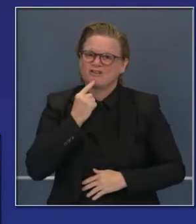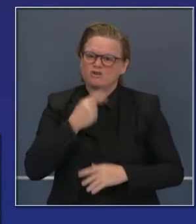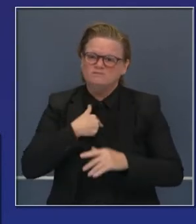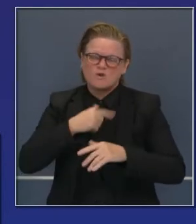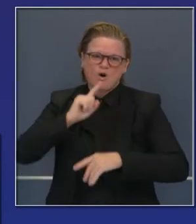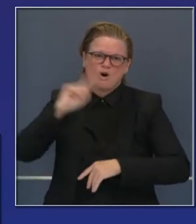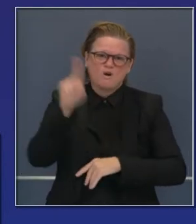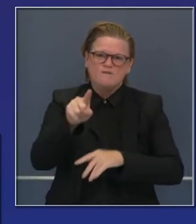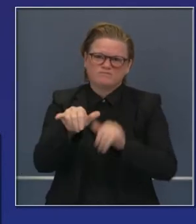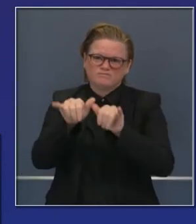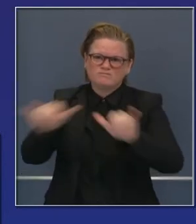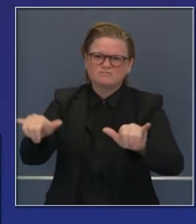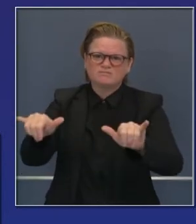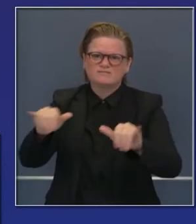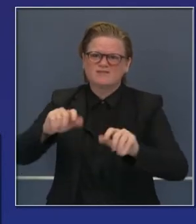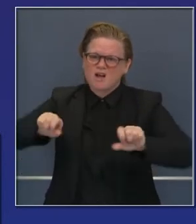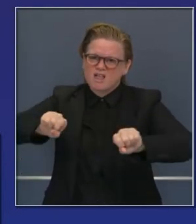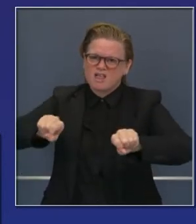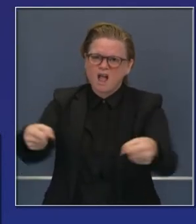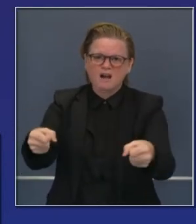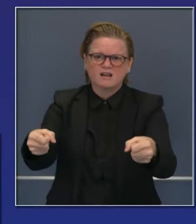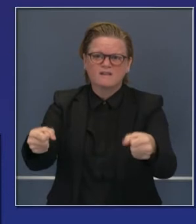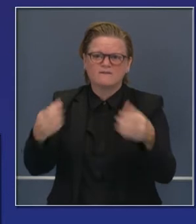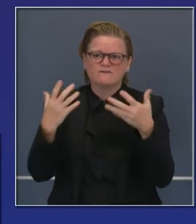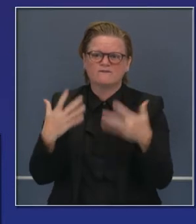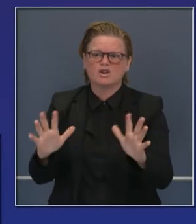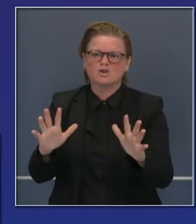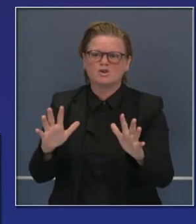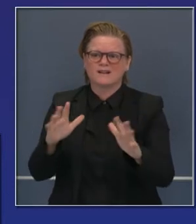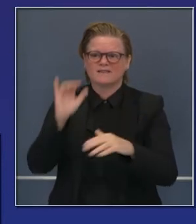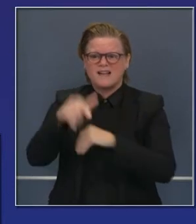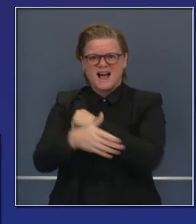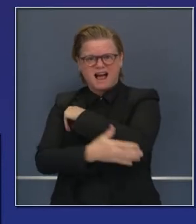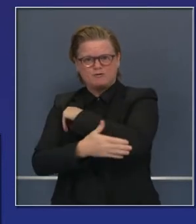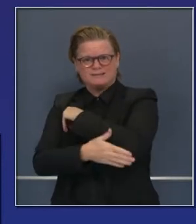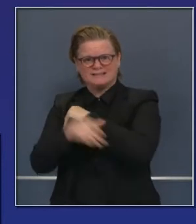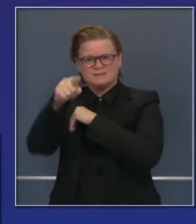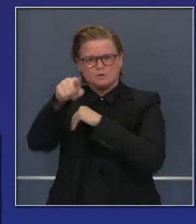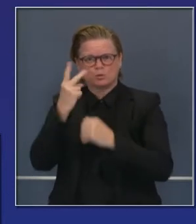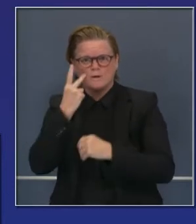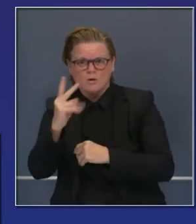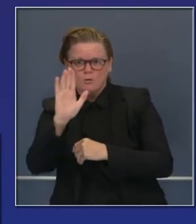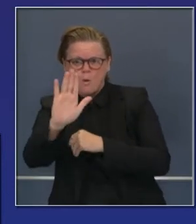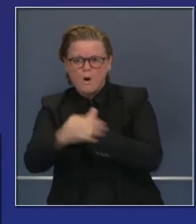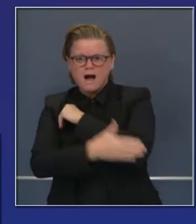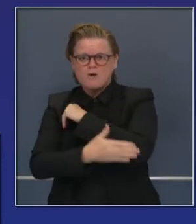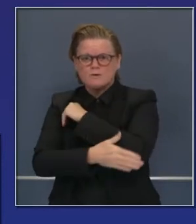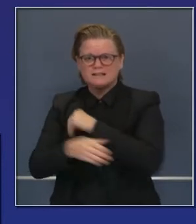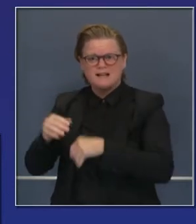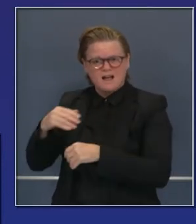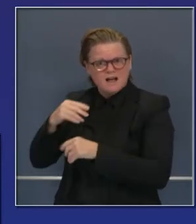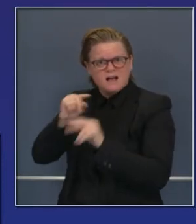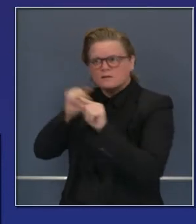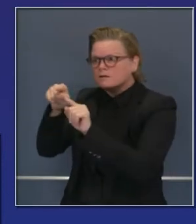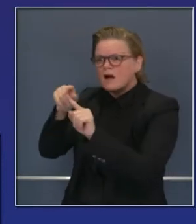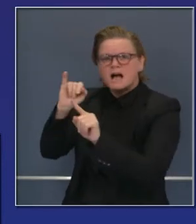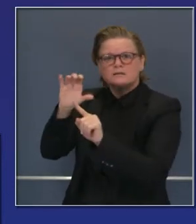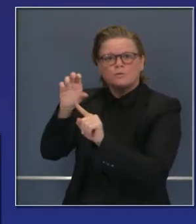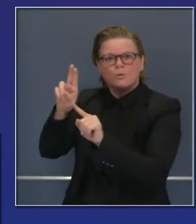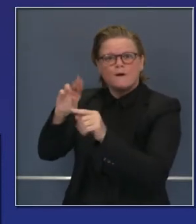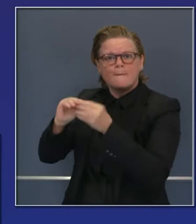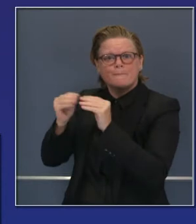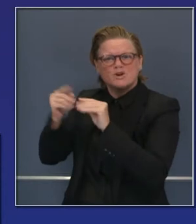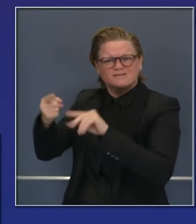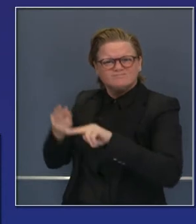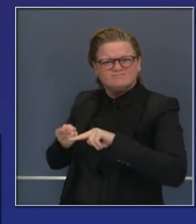de quedarse en casas en esas regiones del morado es sumamente posible. Debido a la alza en las